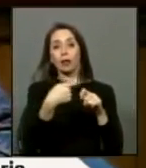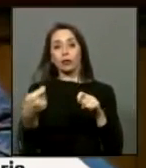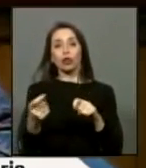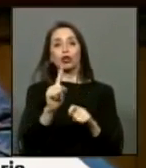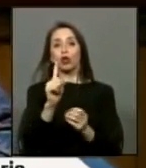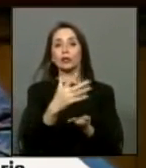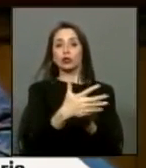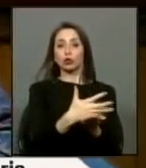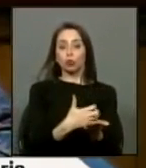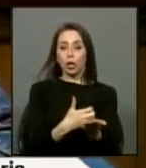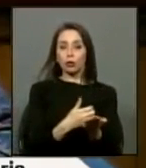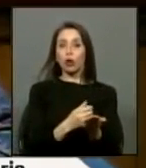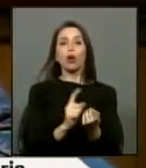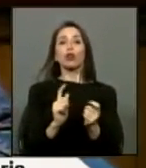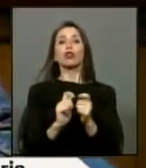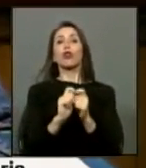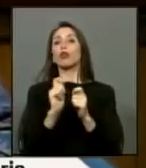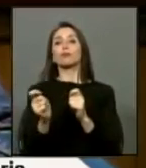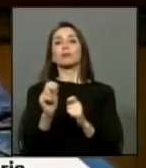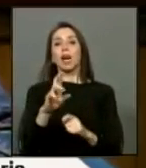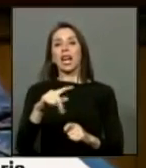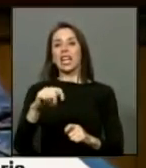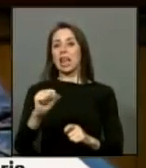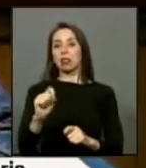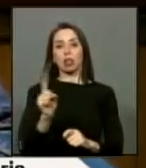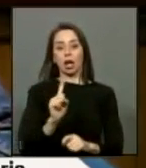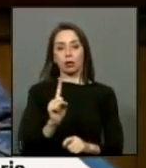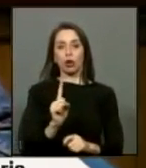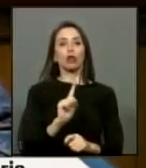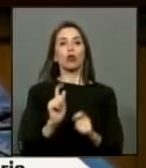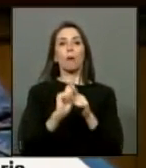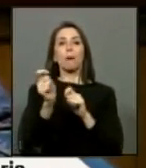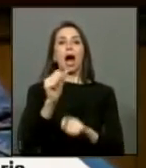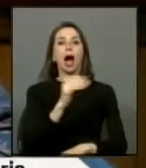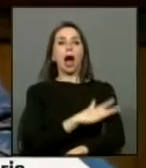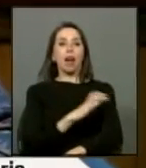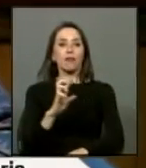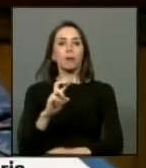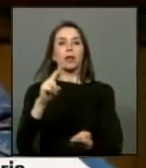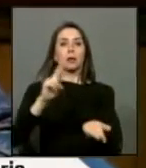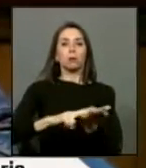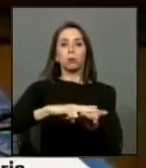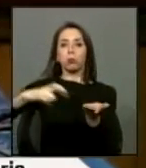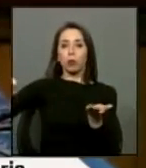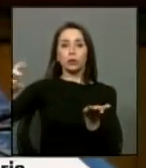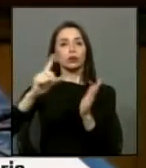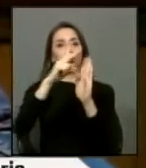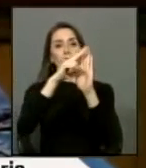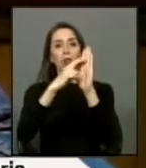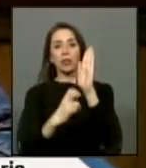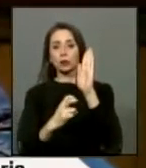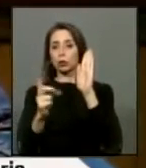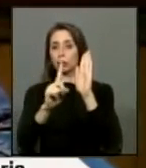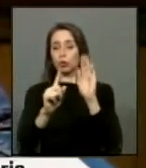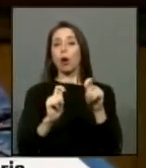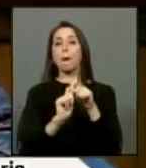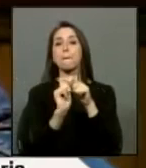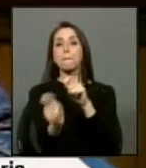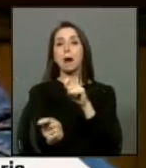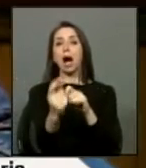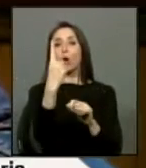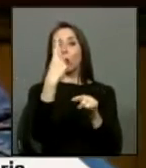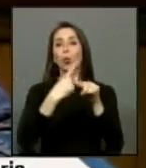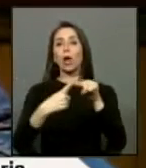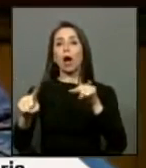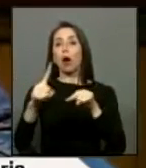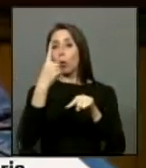remuneración o renta para ningún efecto legal y en consecuencia no será imponible, tributable ni estará afecto a descuento alguno. Su pago se efectuará en una